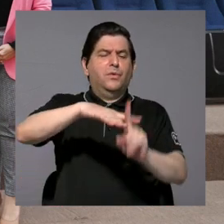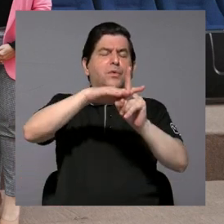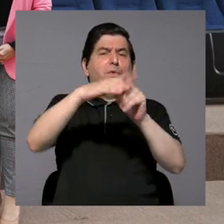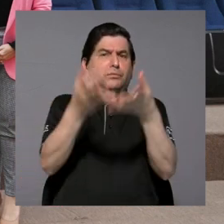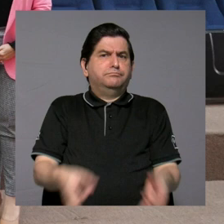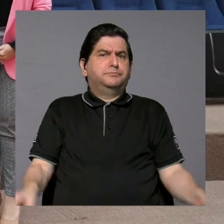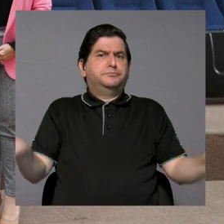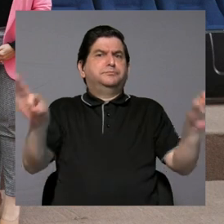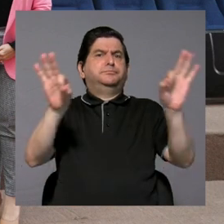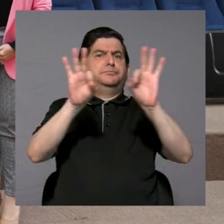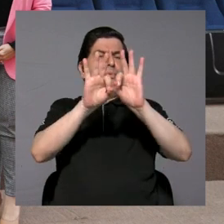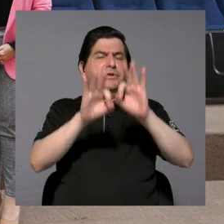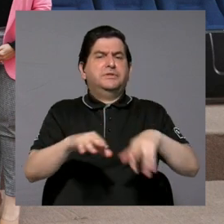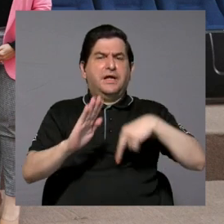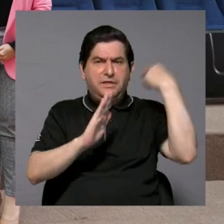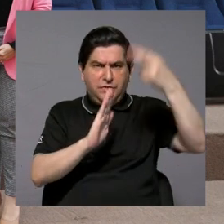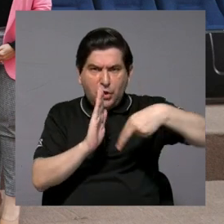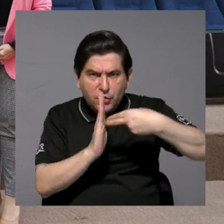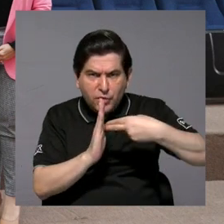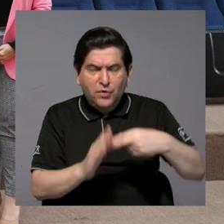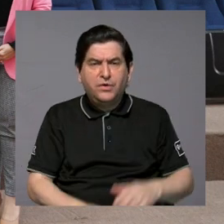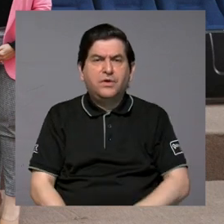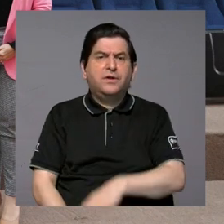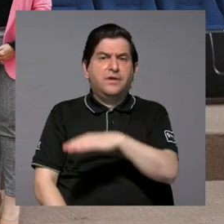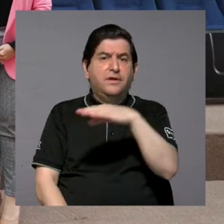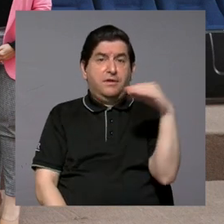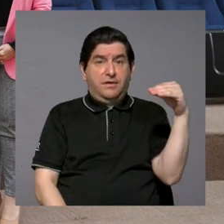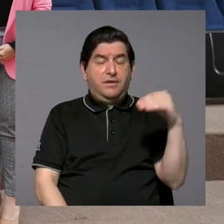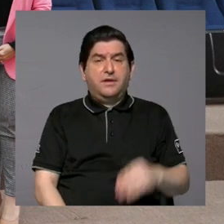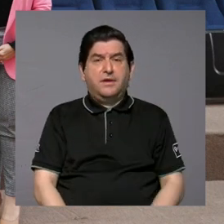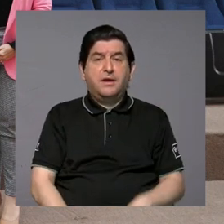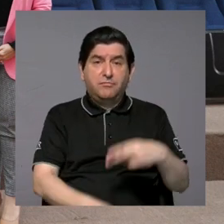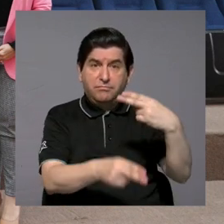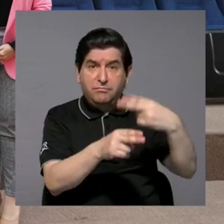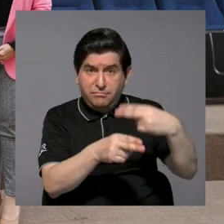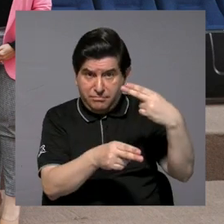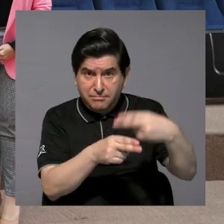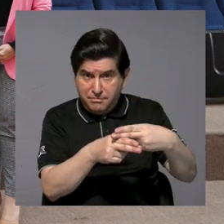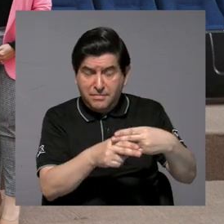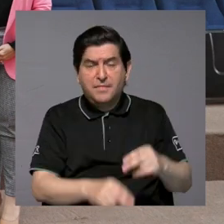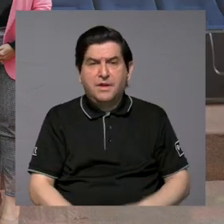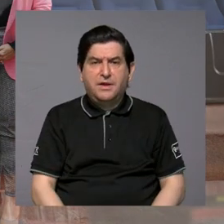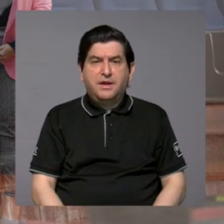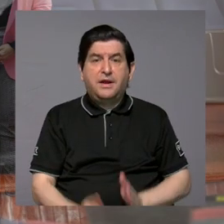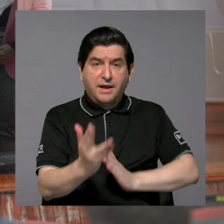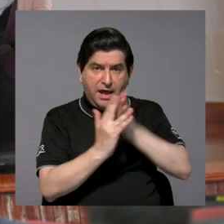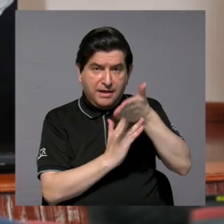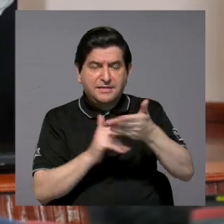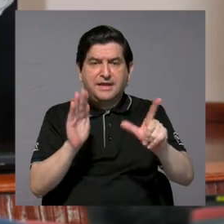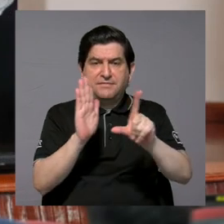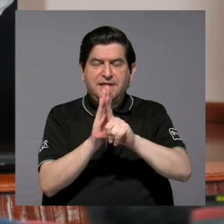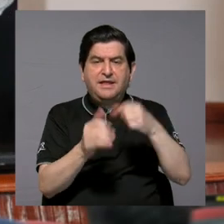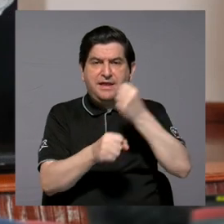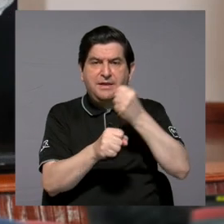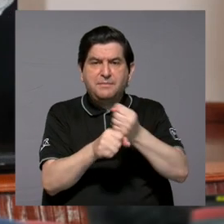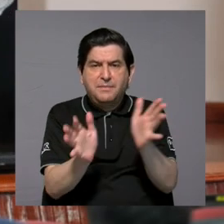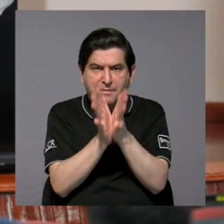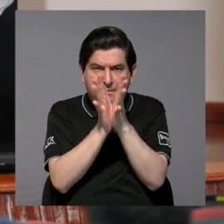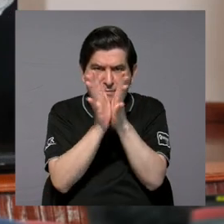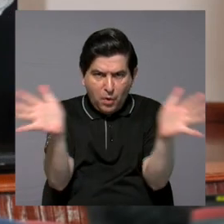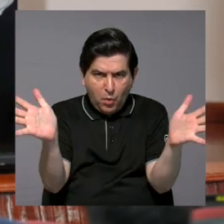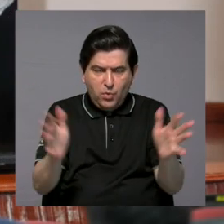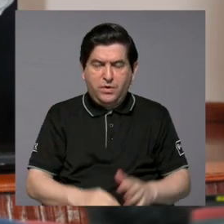preponderante e inclusive lo está designando, bueno, con la ley de empleo público también